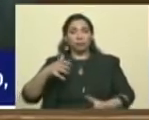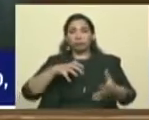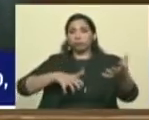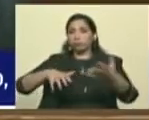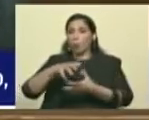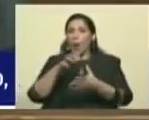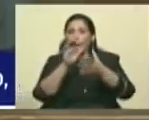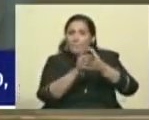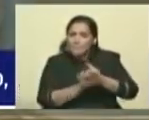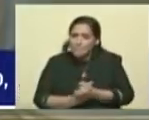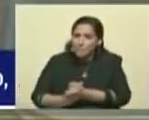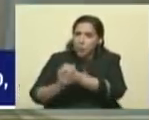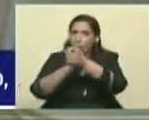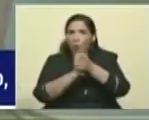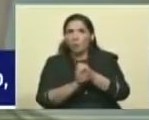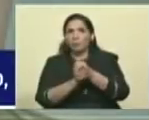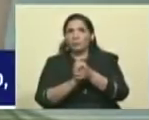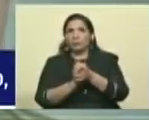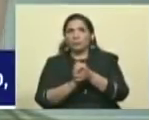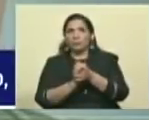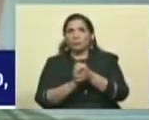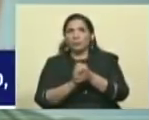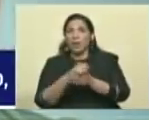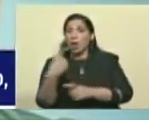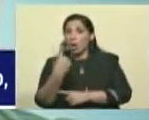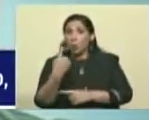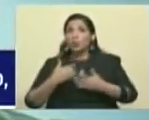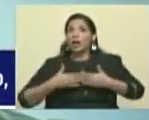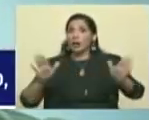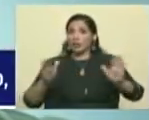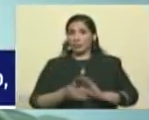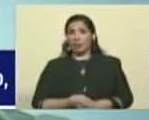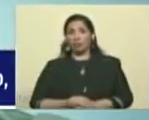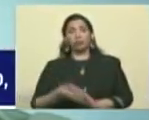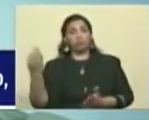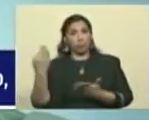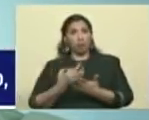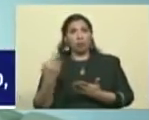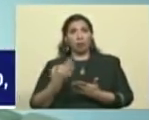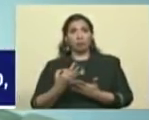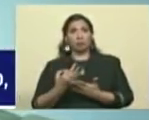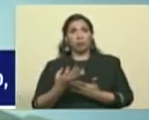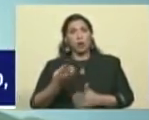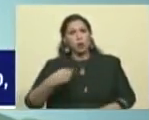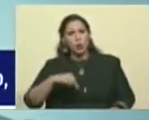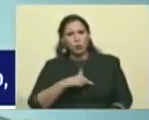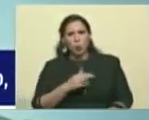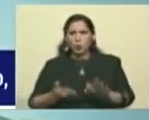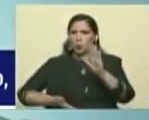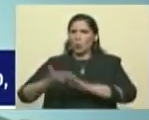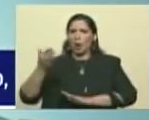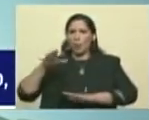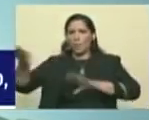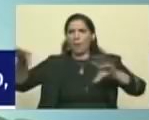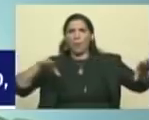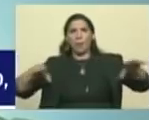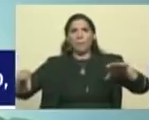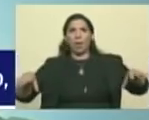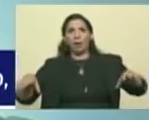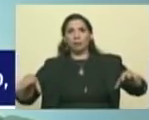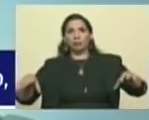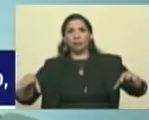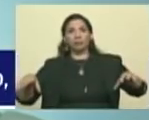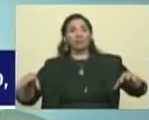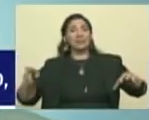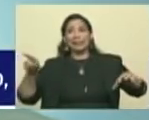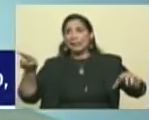unidos. Es la única garantía, en verdad. Si nosotros nos vamos, cada quien por su lado, nos van a devorar.